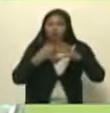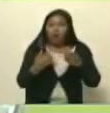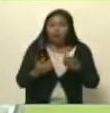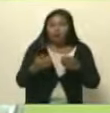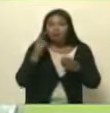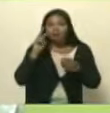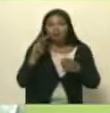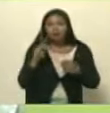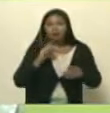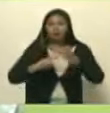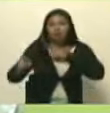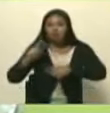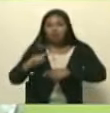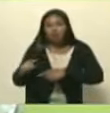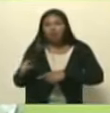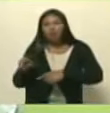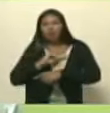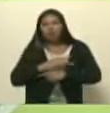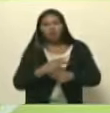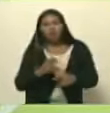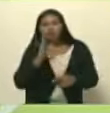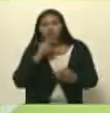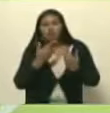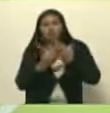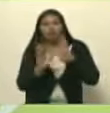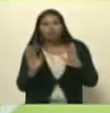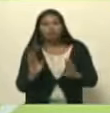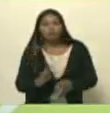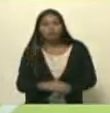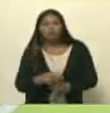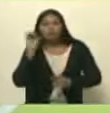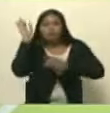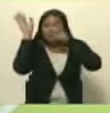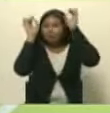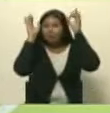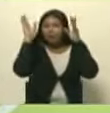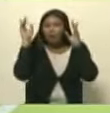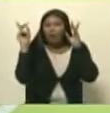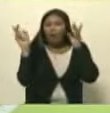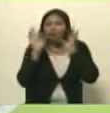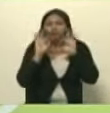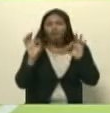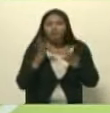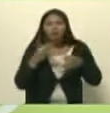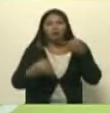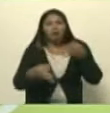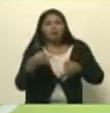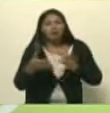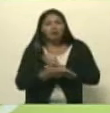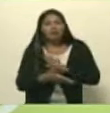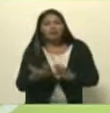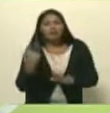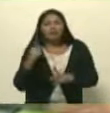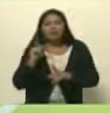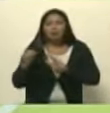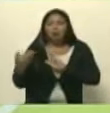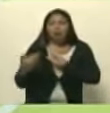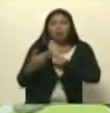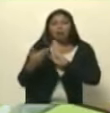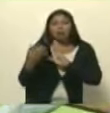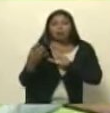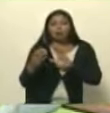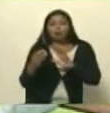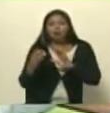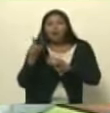dictatorial antidemocrático inventar una tesis jurídica de que ella tenía cometido un crimen y